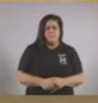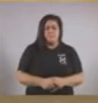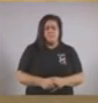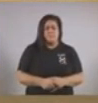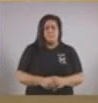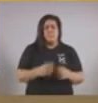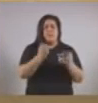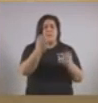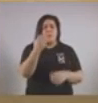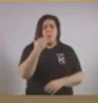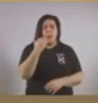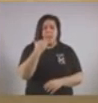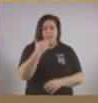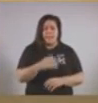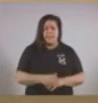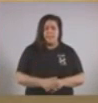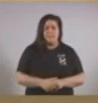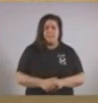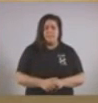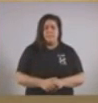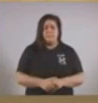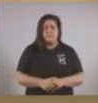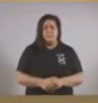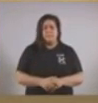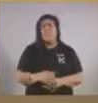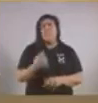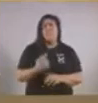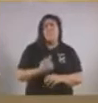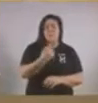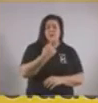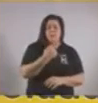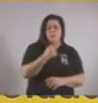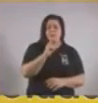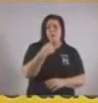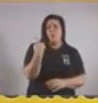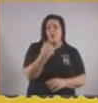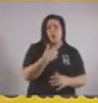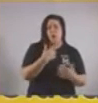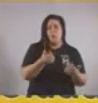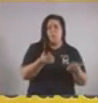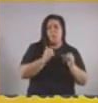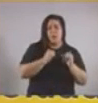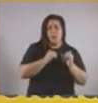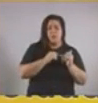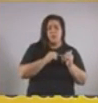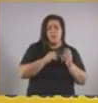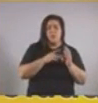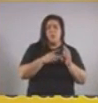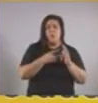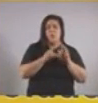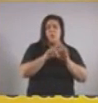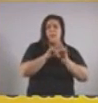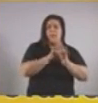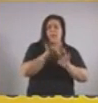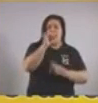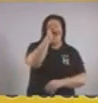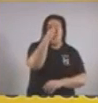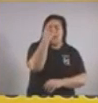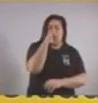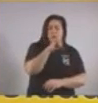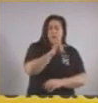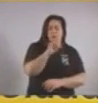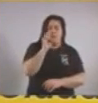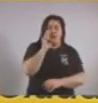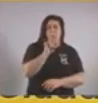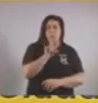¿Qué tal? Buenas tardes. En principio, y estamos a la espera todavía del decreto del Gobierno Nacional para ver con mayor